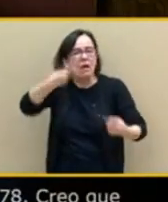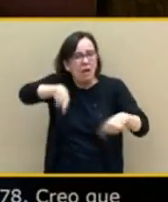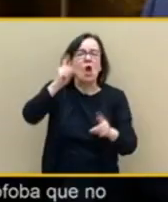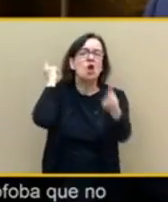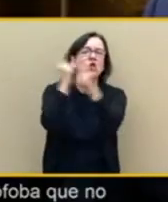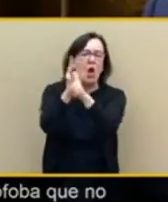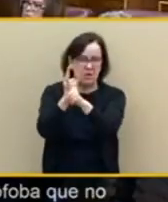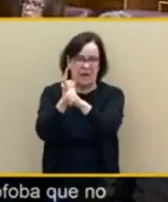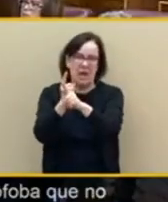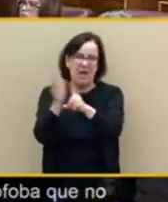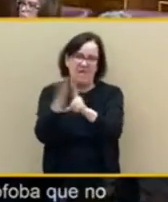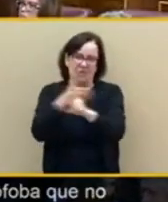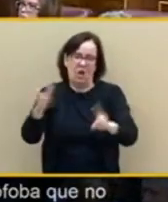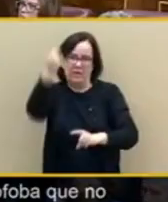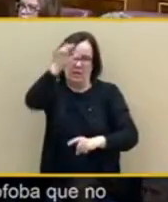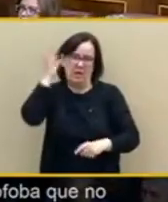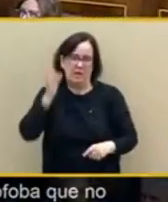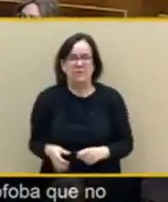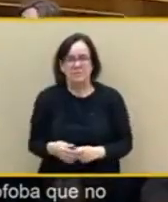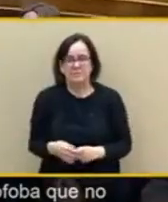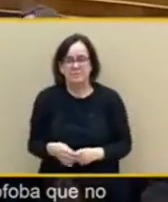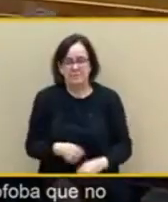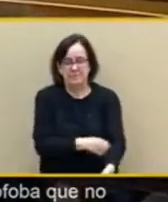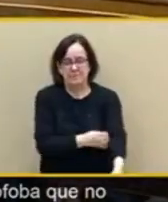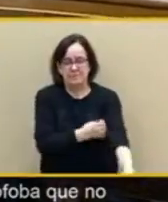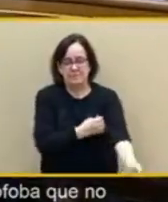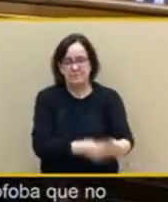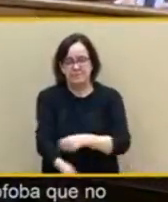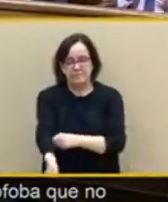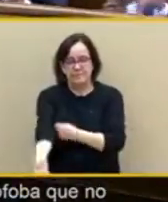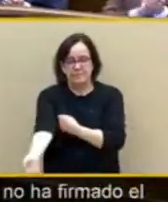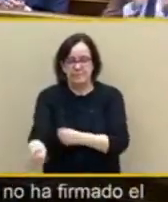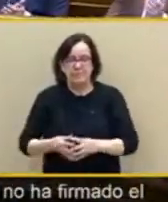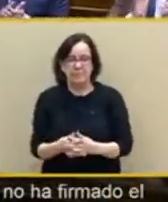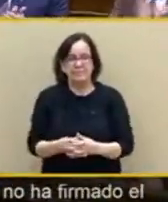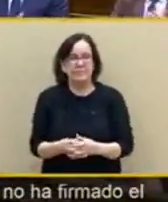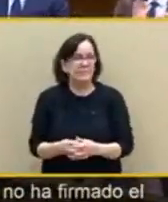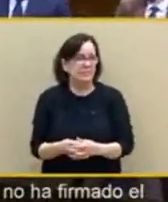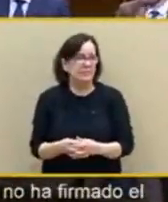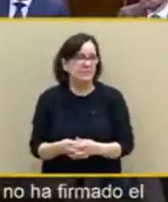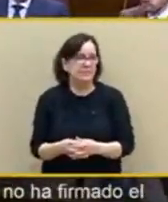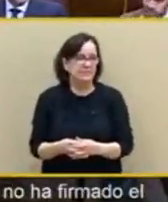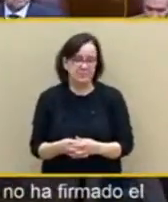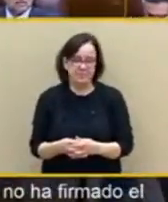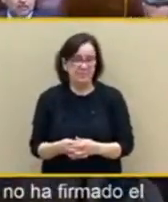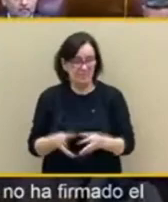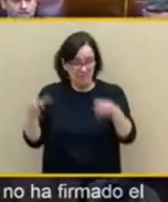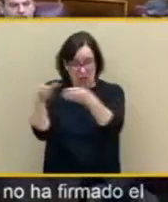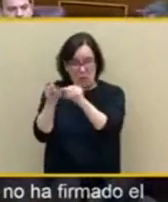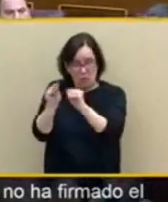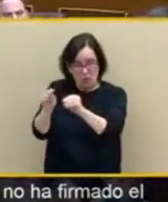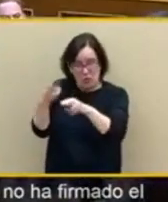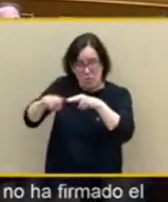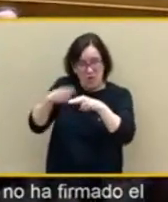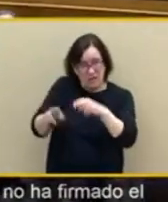este grupo de la secretaria general del PP Cuca Gamarra ha afirmado que en su partido exhibirá un criterio propio de